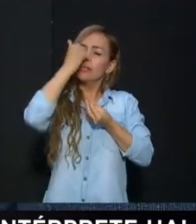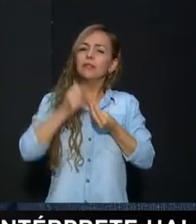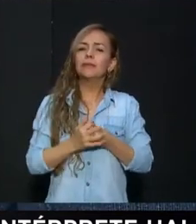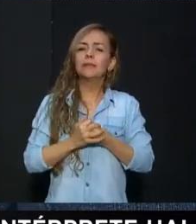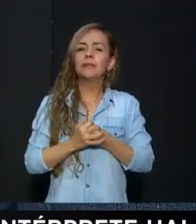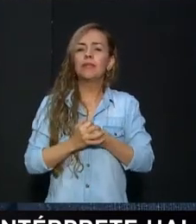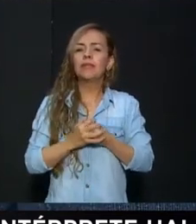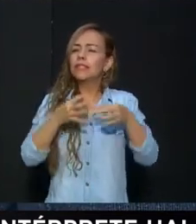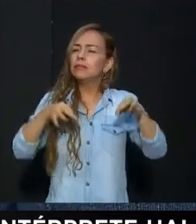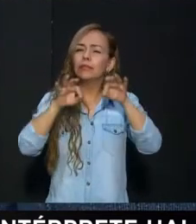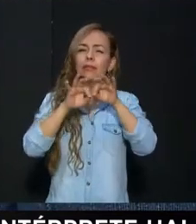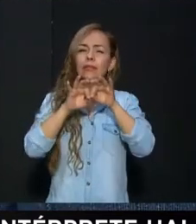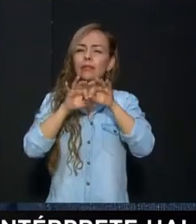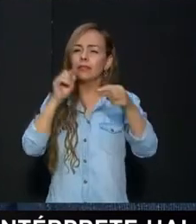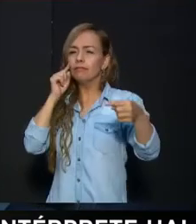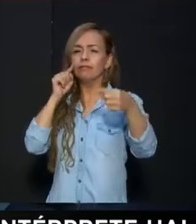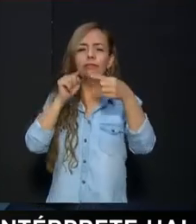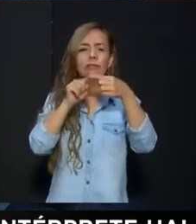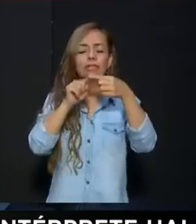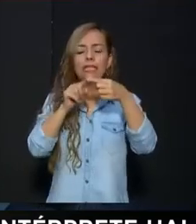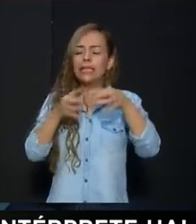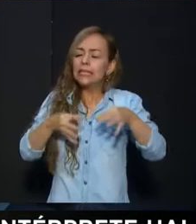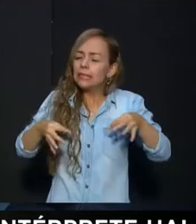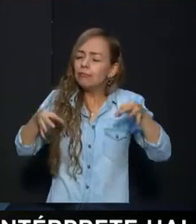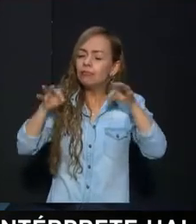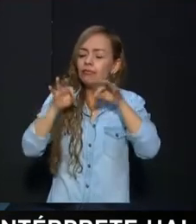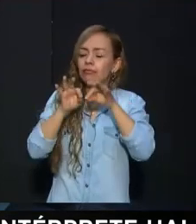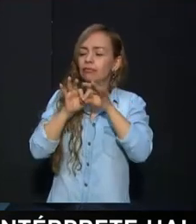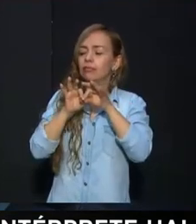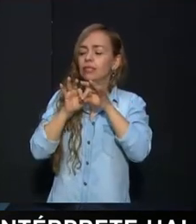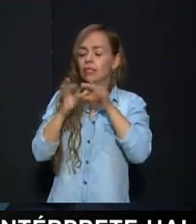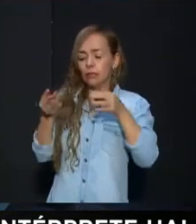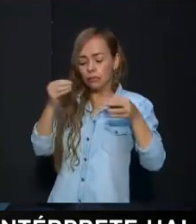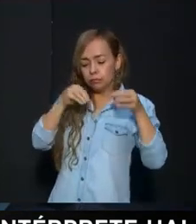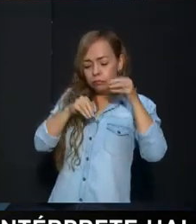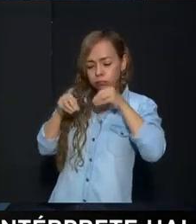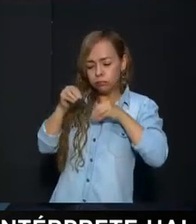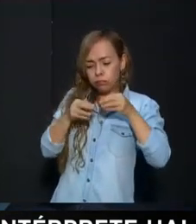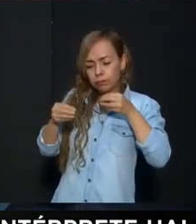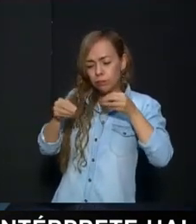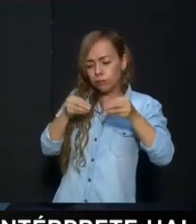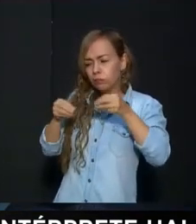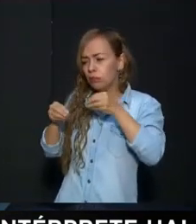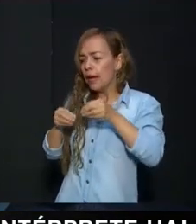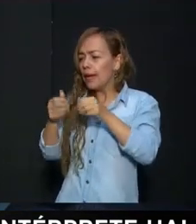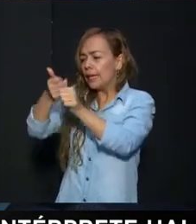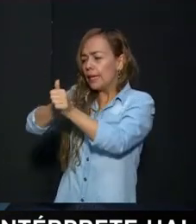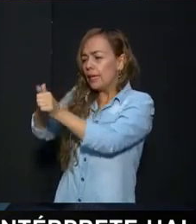principal meta o tarea que tenemos Es como permear todas esas partecitas de la institución